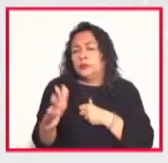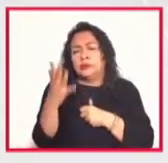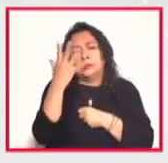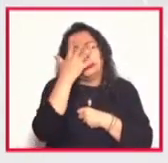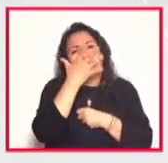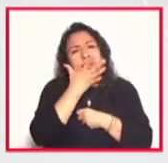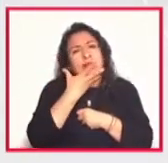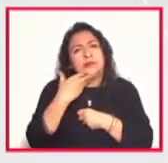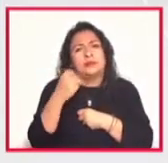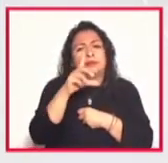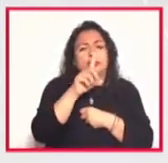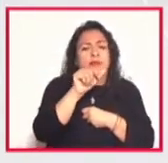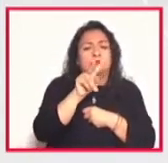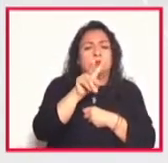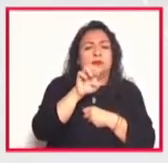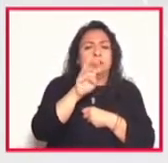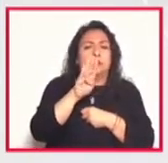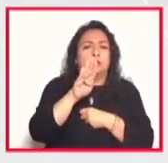Dave Brubeck